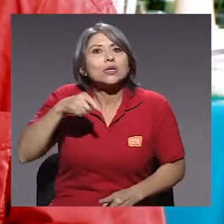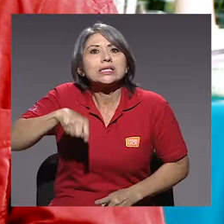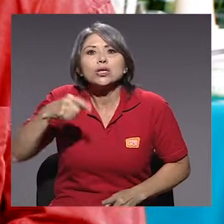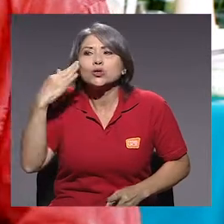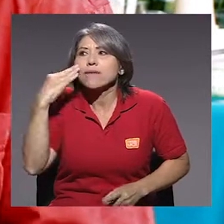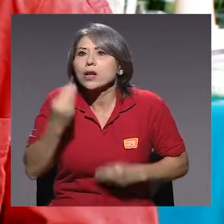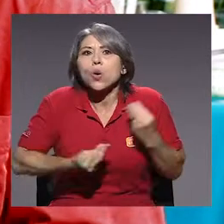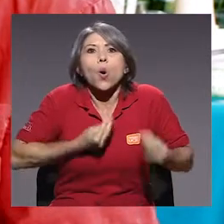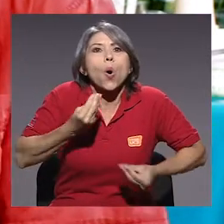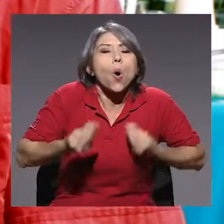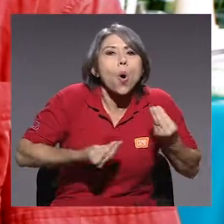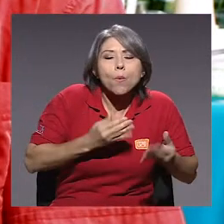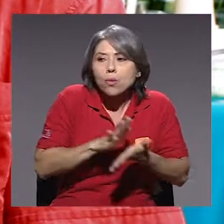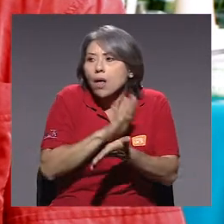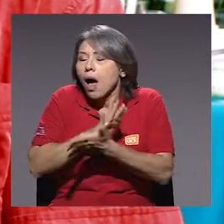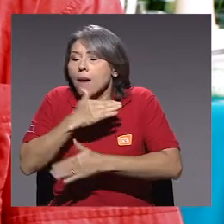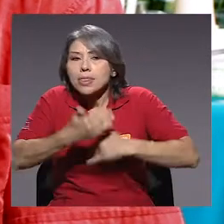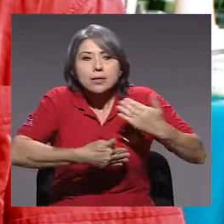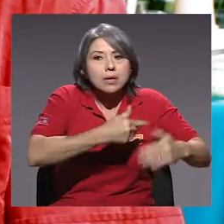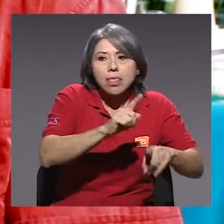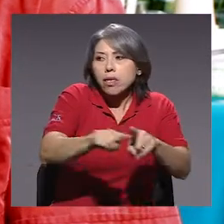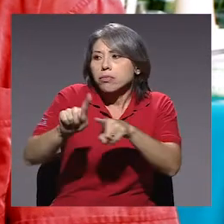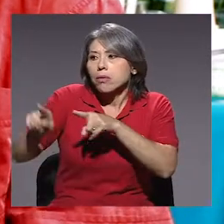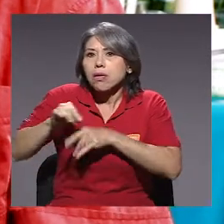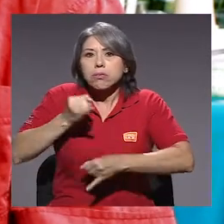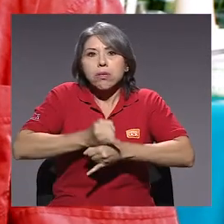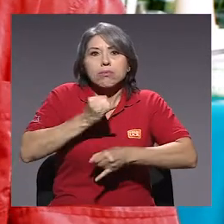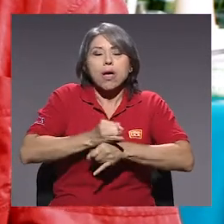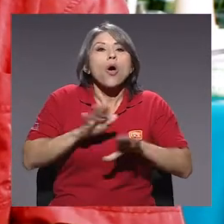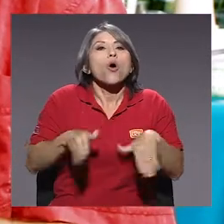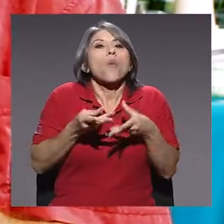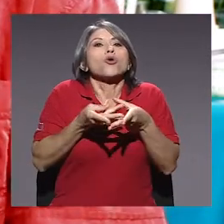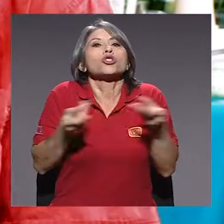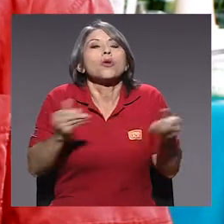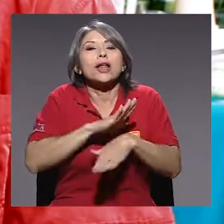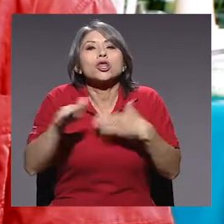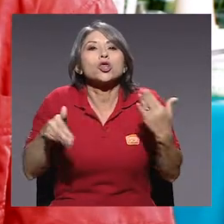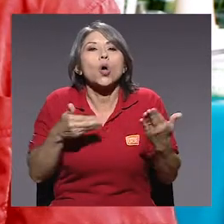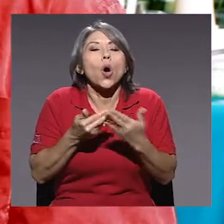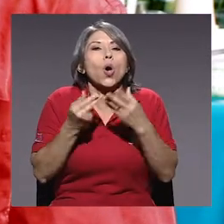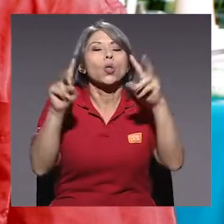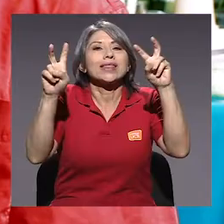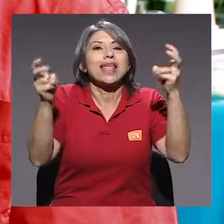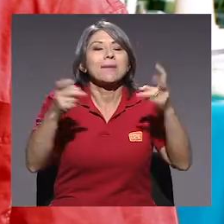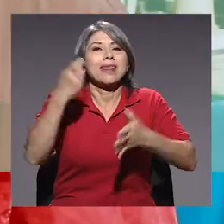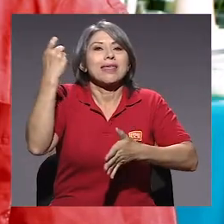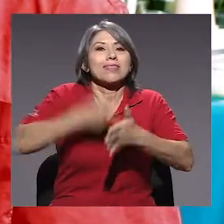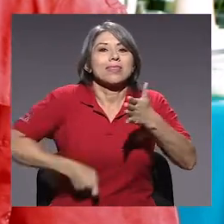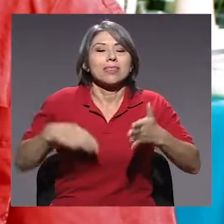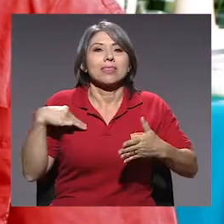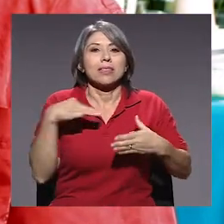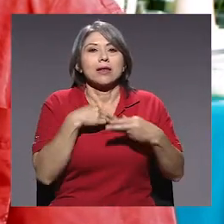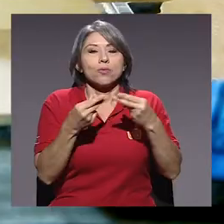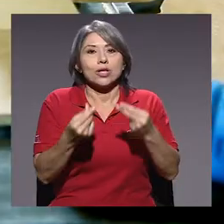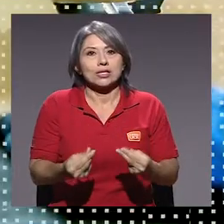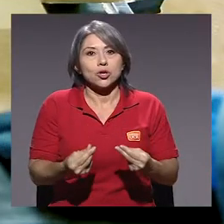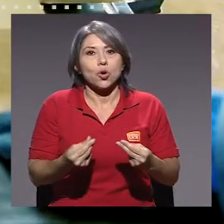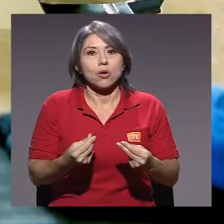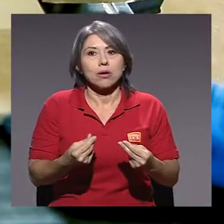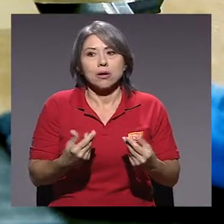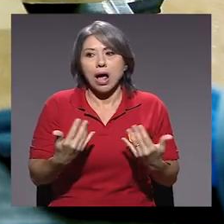forma saber cómo moverme en esa institucionalidad, saber cómo resolver todo el tema de tributación. Ahora, a fin de año,